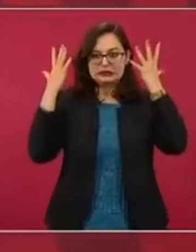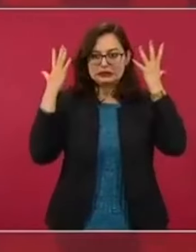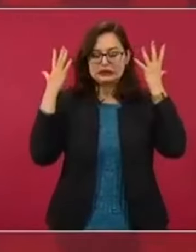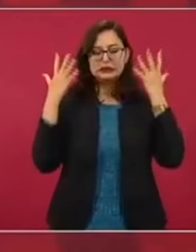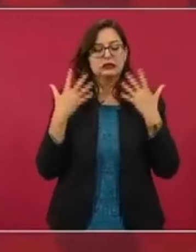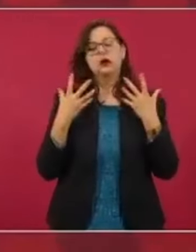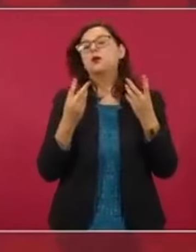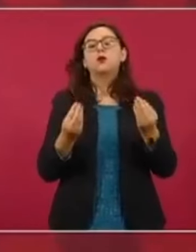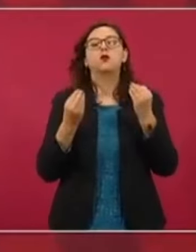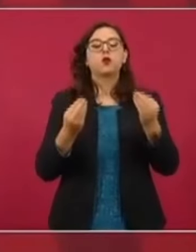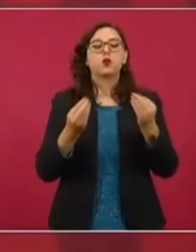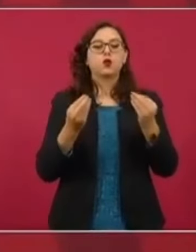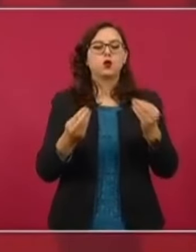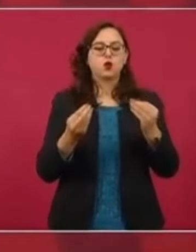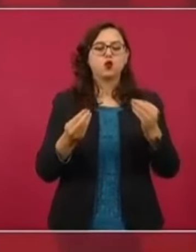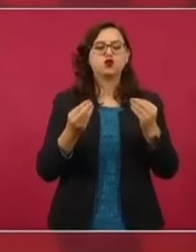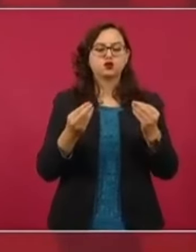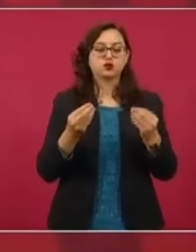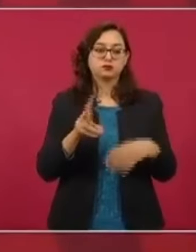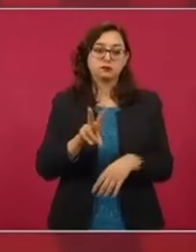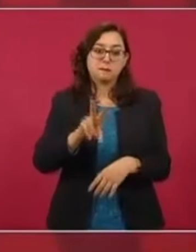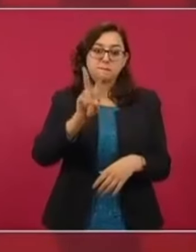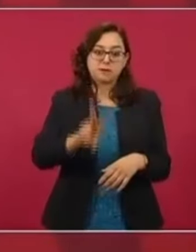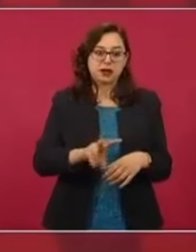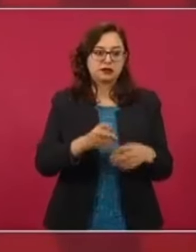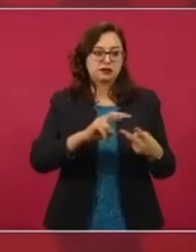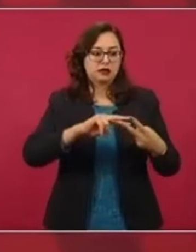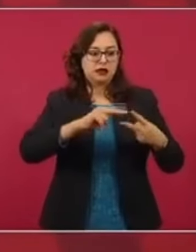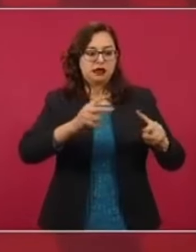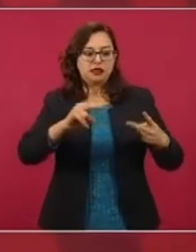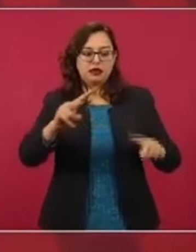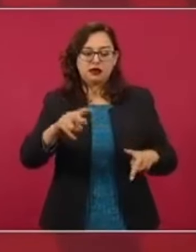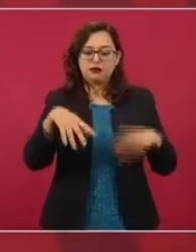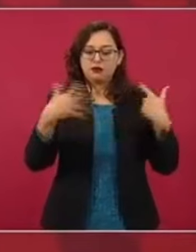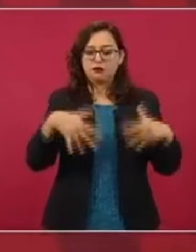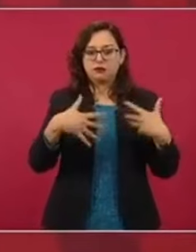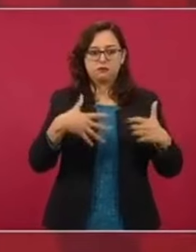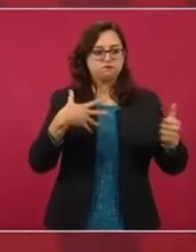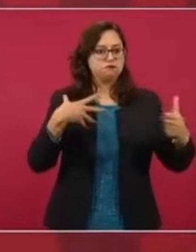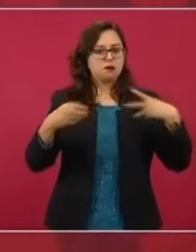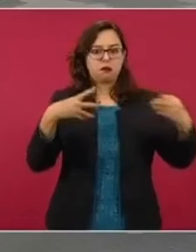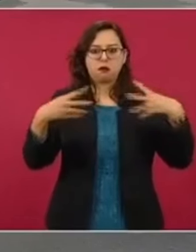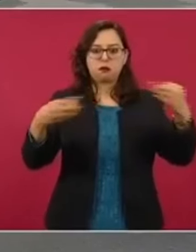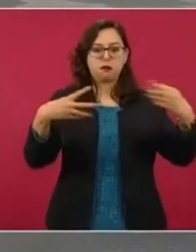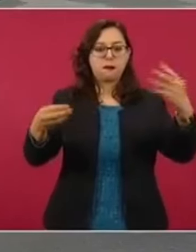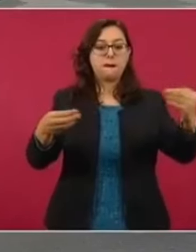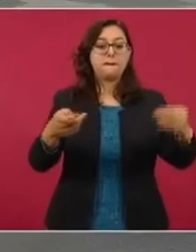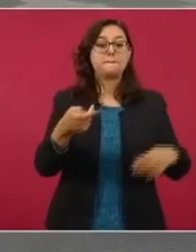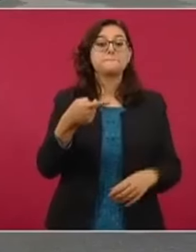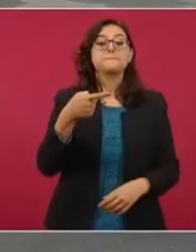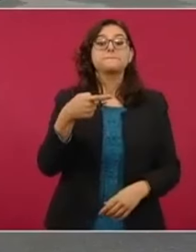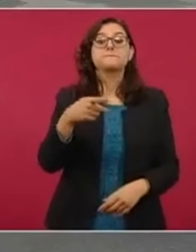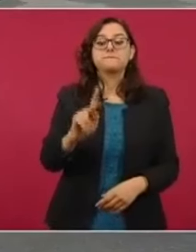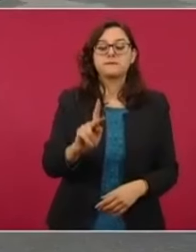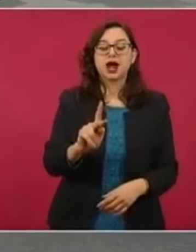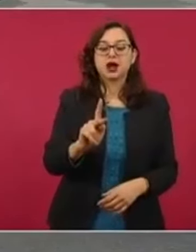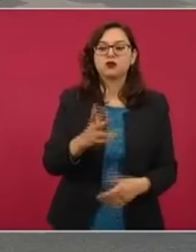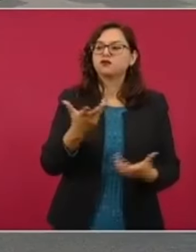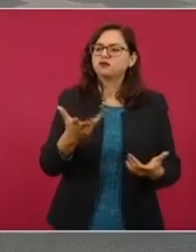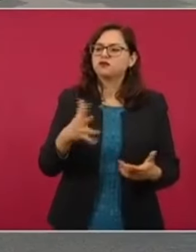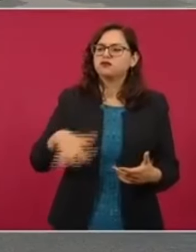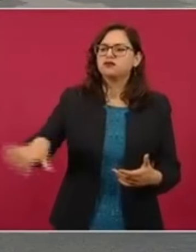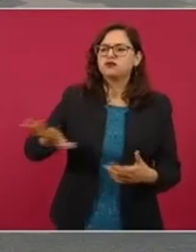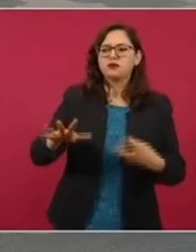condiciones biológicas, les voy a decir así, del virus, y desde luego la respuesta en el